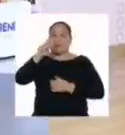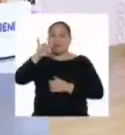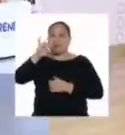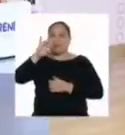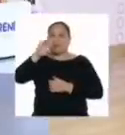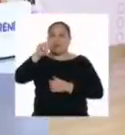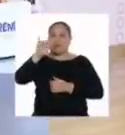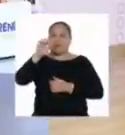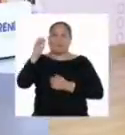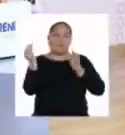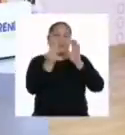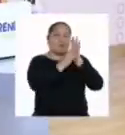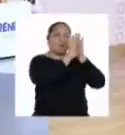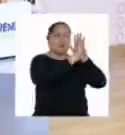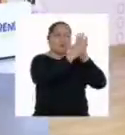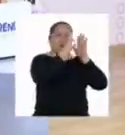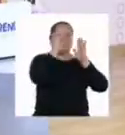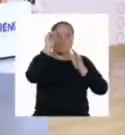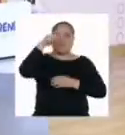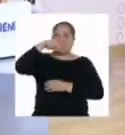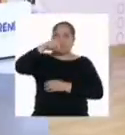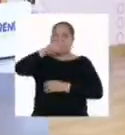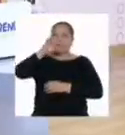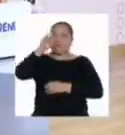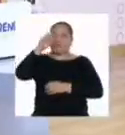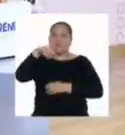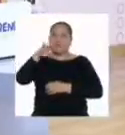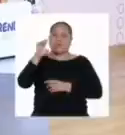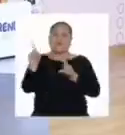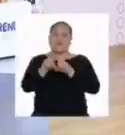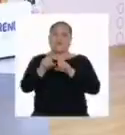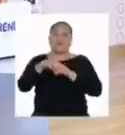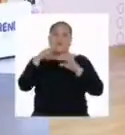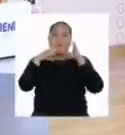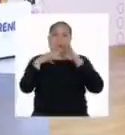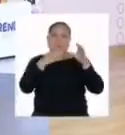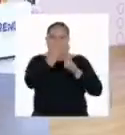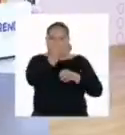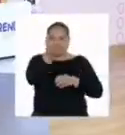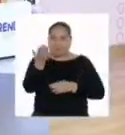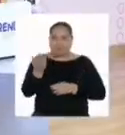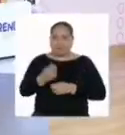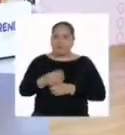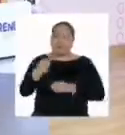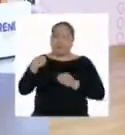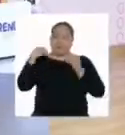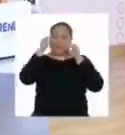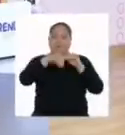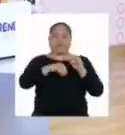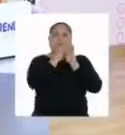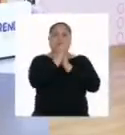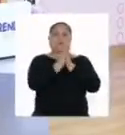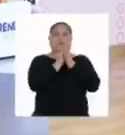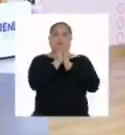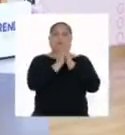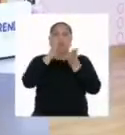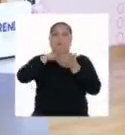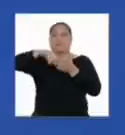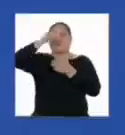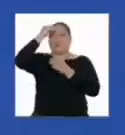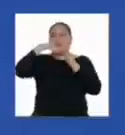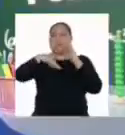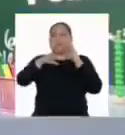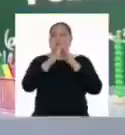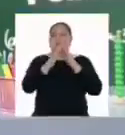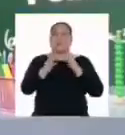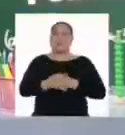Y también, a partir de toda la comunicación que recibimos de ustedes, decidí hacer mi canal de YouTube en Aprendo en